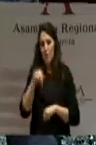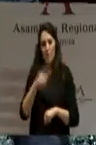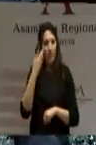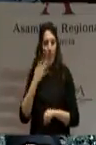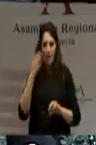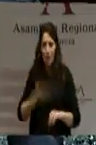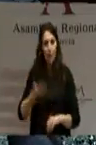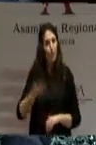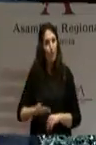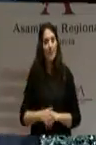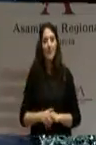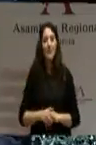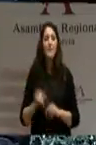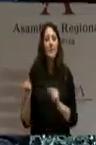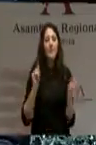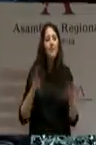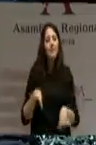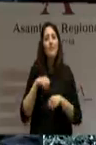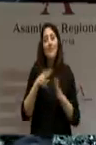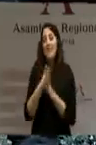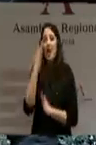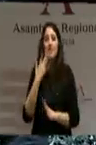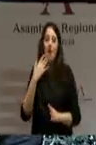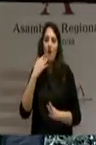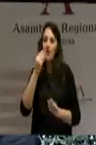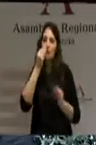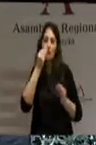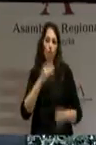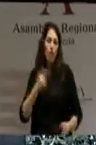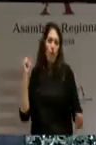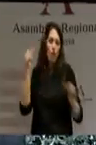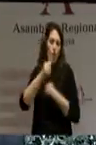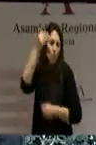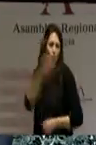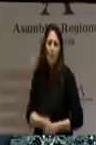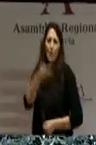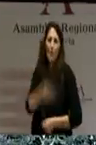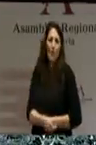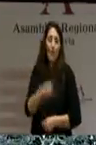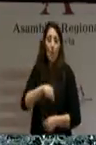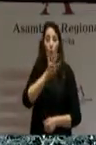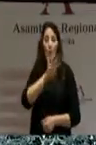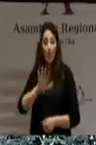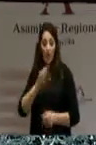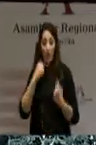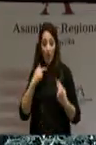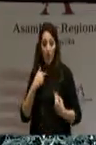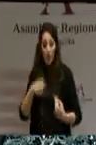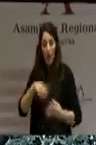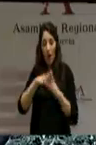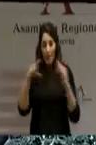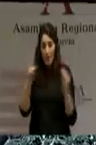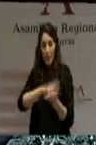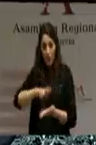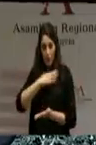Un debate de investidura que es un día histórico para la región de Murcia. Los 45 diputados de esta Asamblea Regional, en